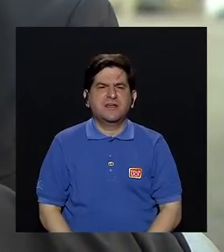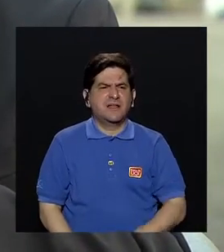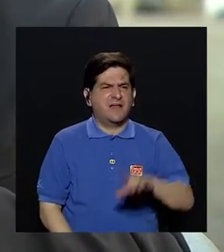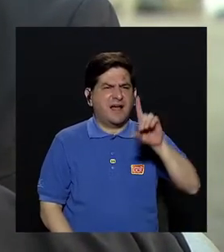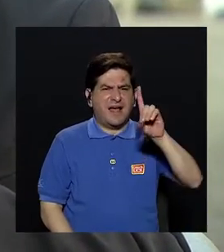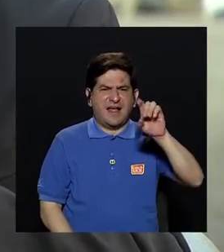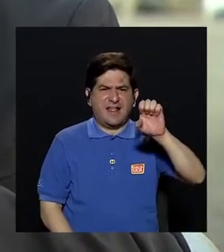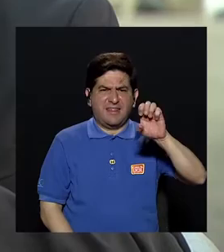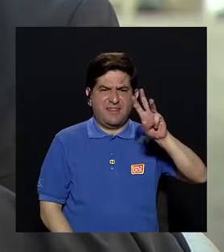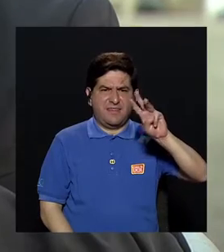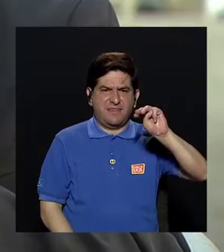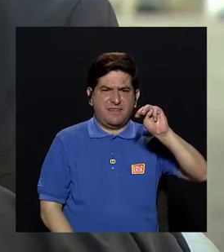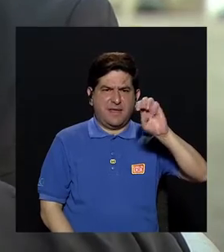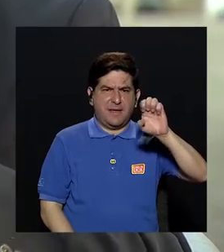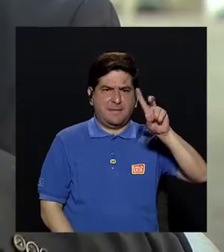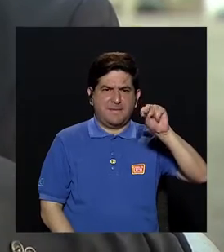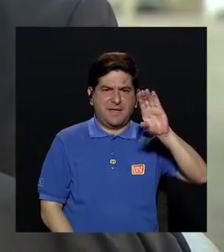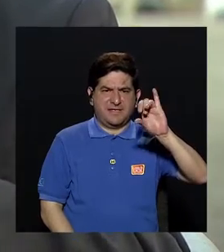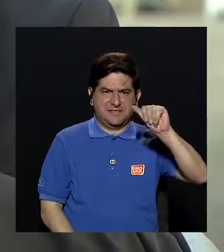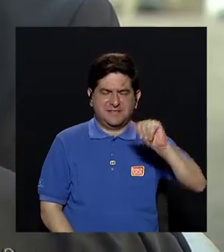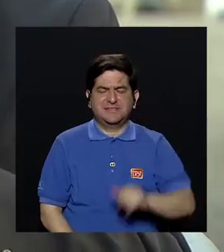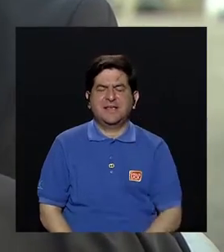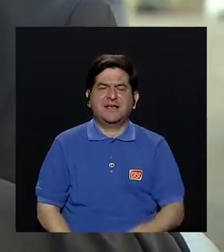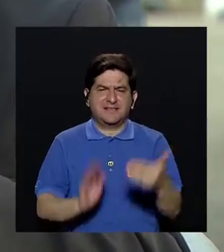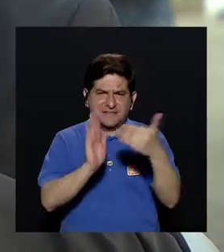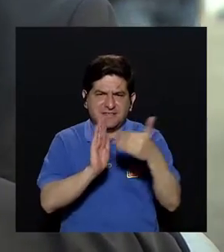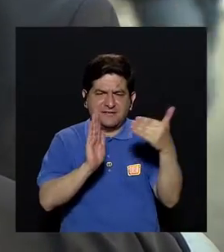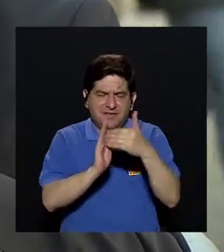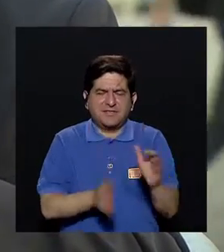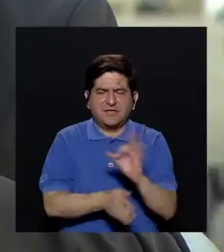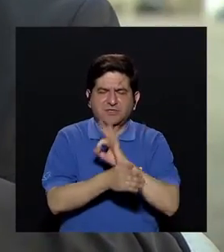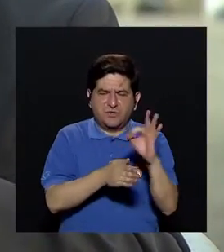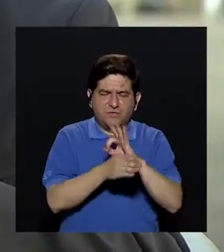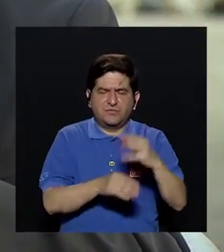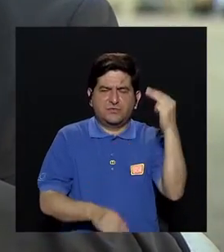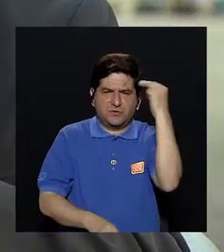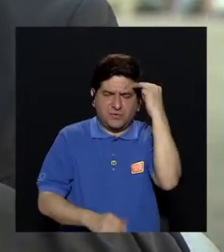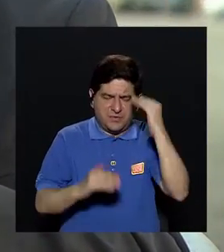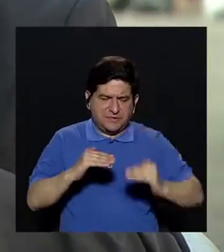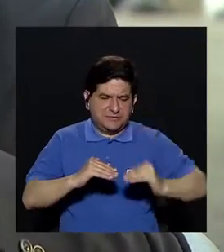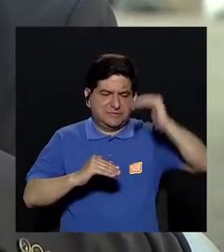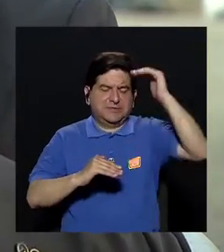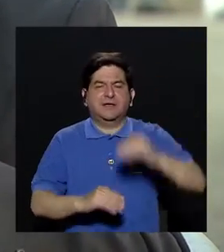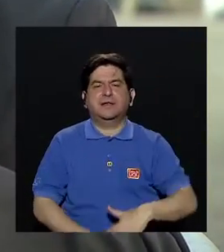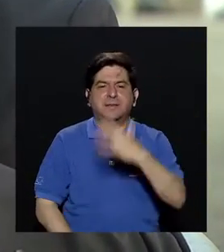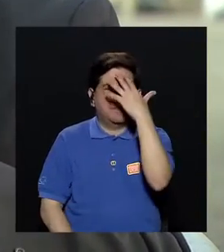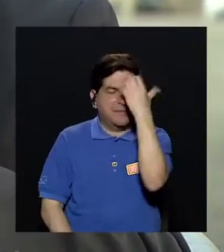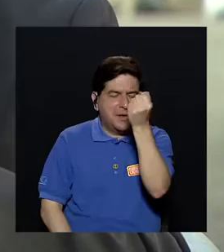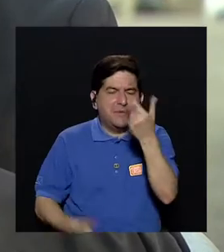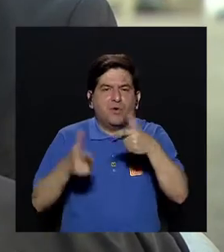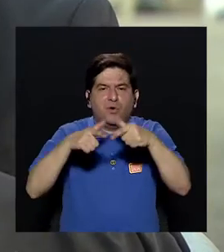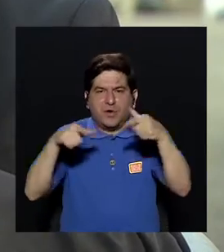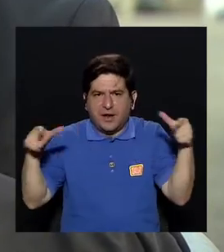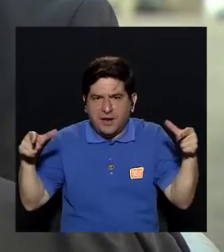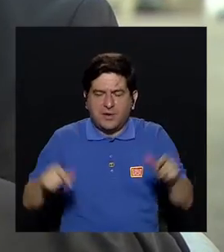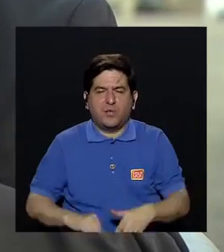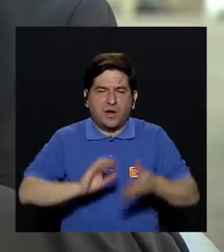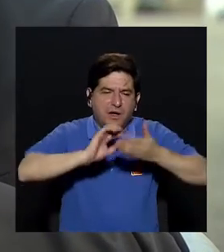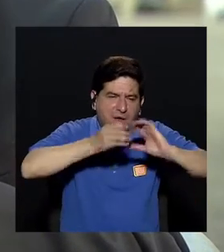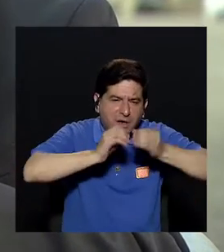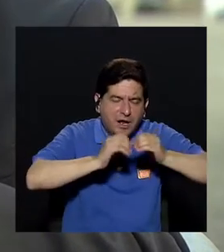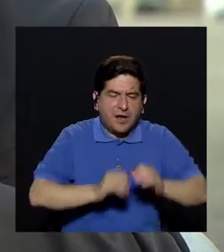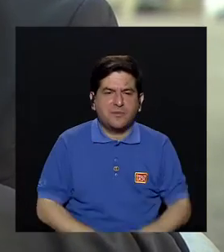Una demencia es una alteración de las funciones mentales superiores, memoria, lenguaje,